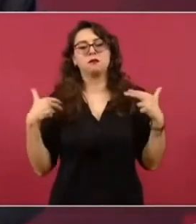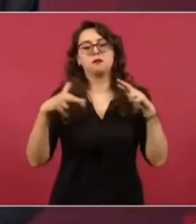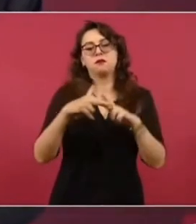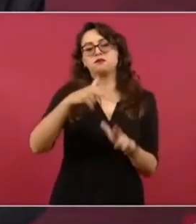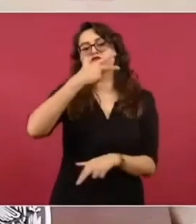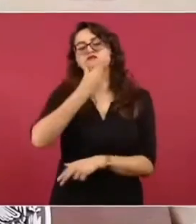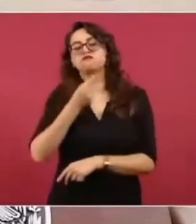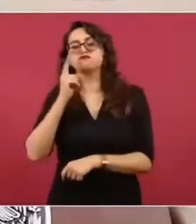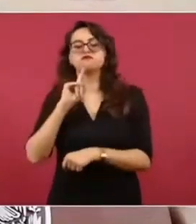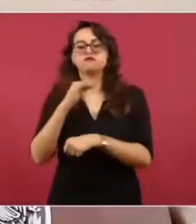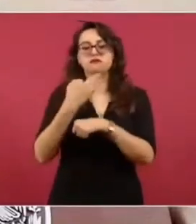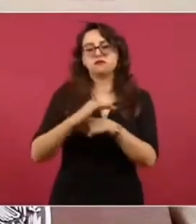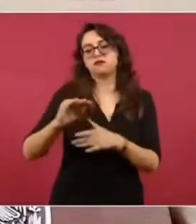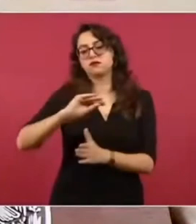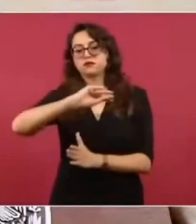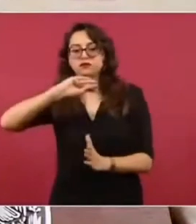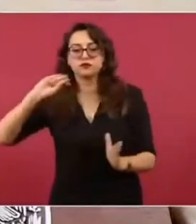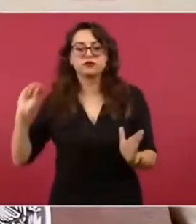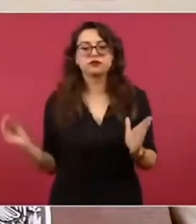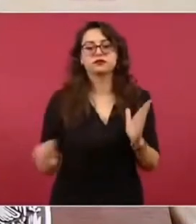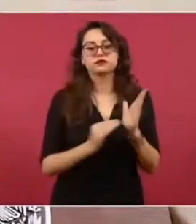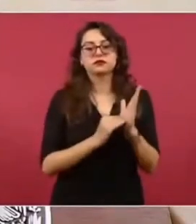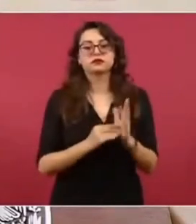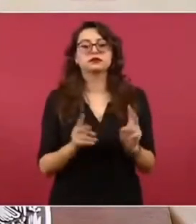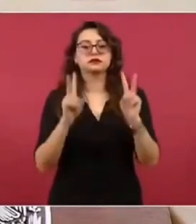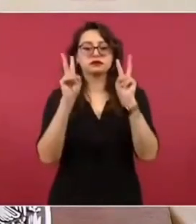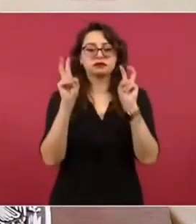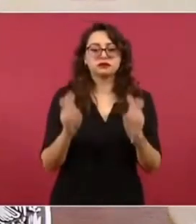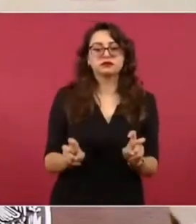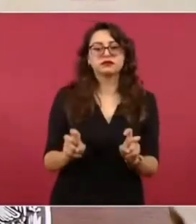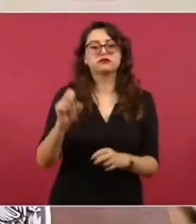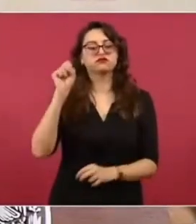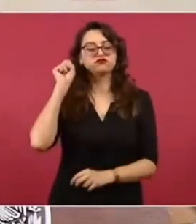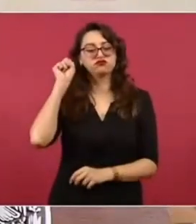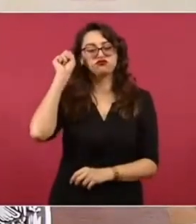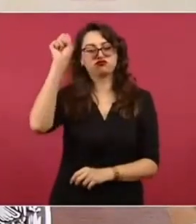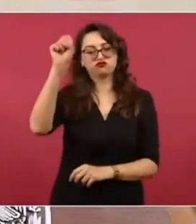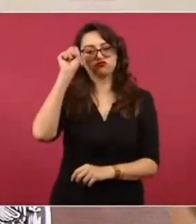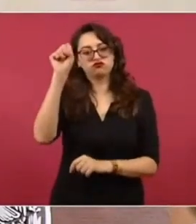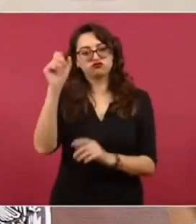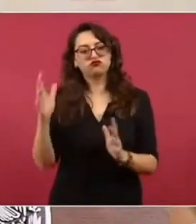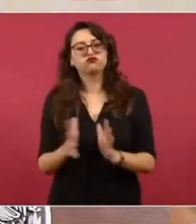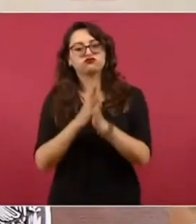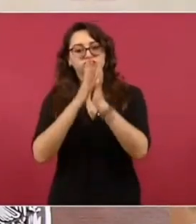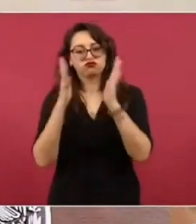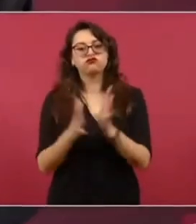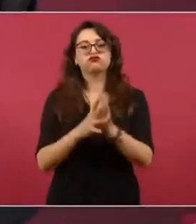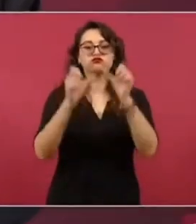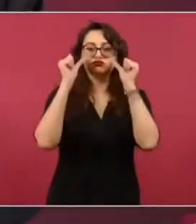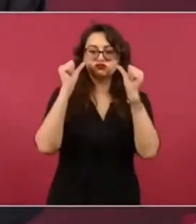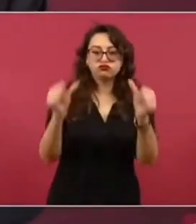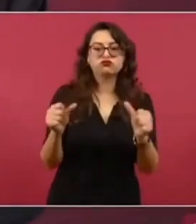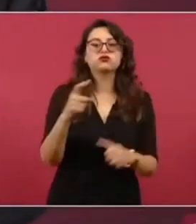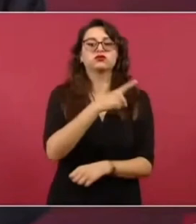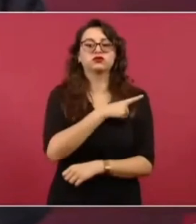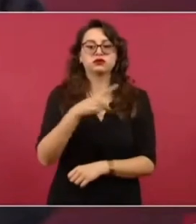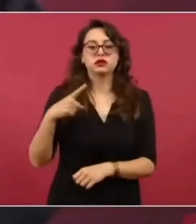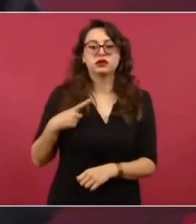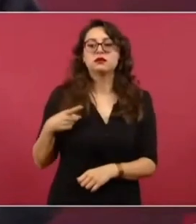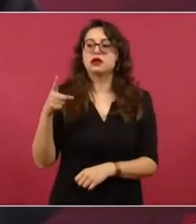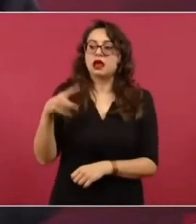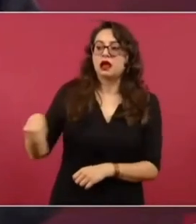los Maestros para que se considere la participación del sindicato y atender oportunamente las